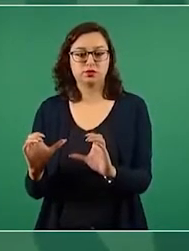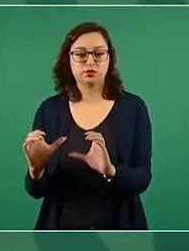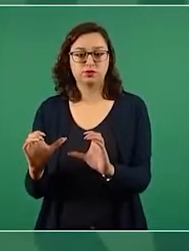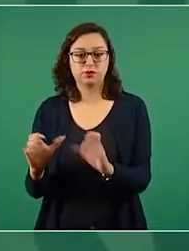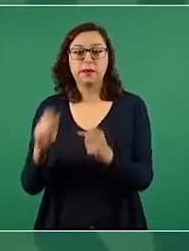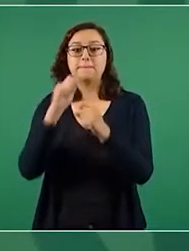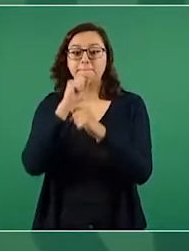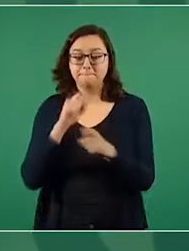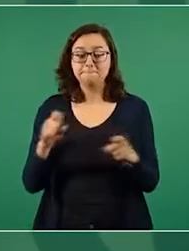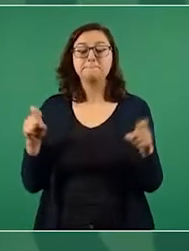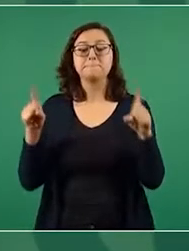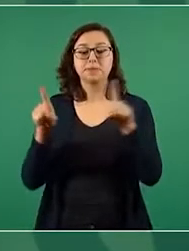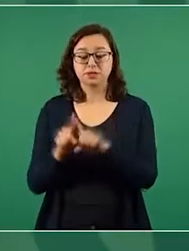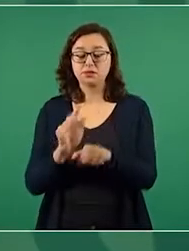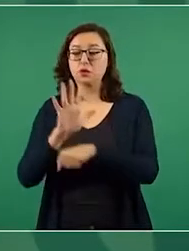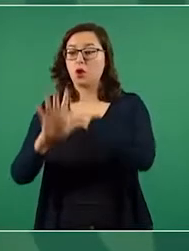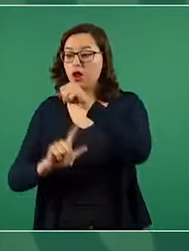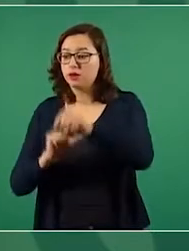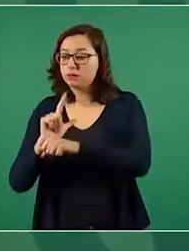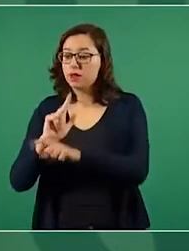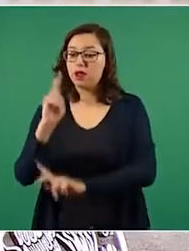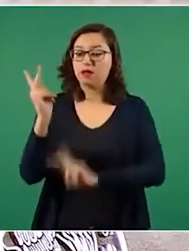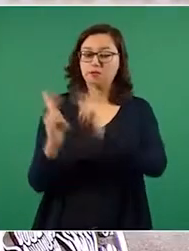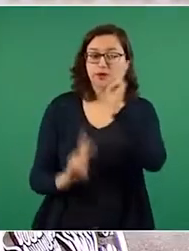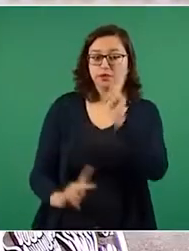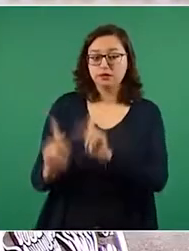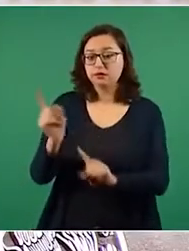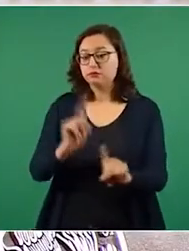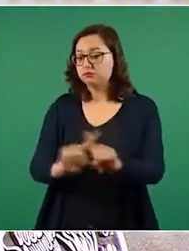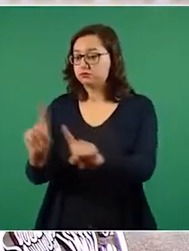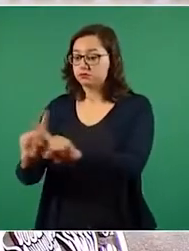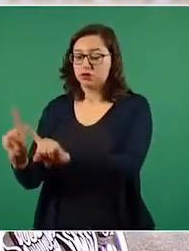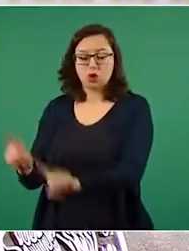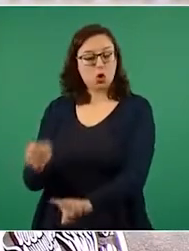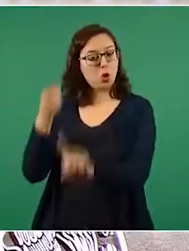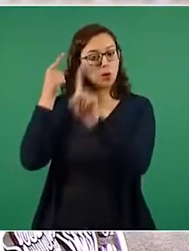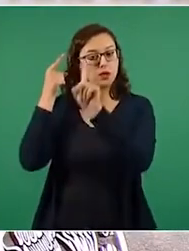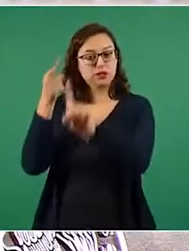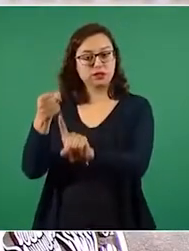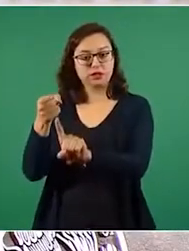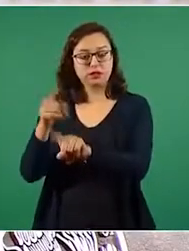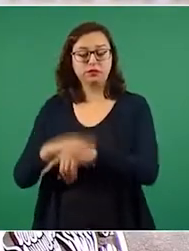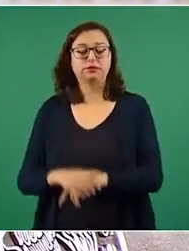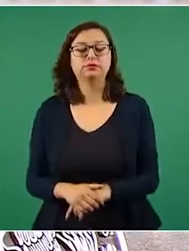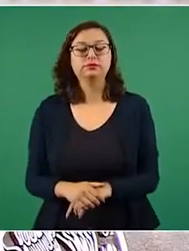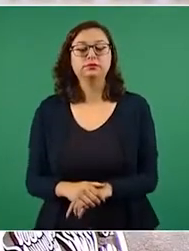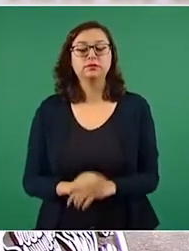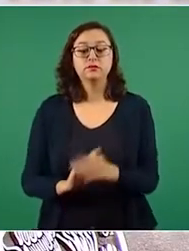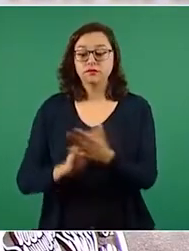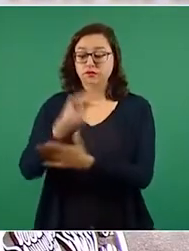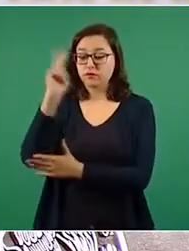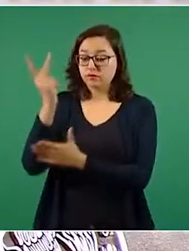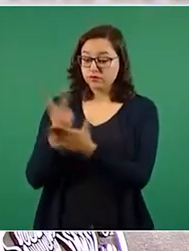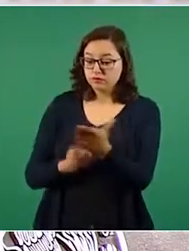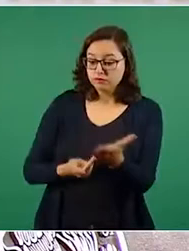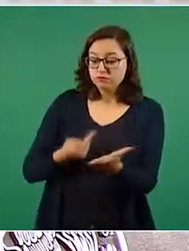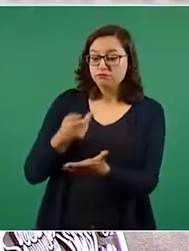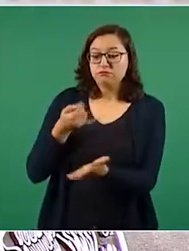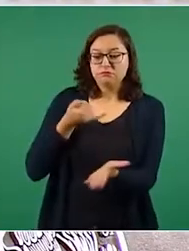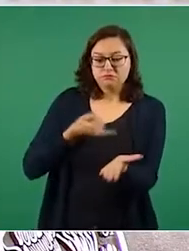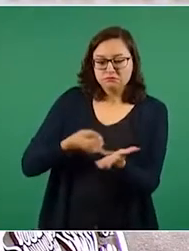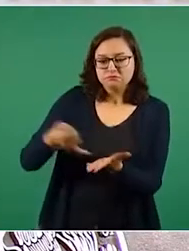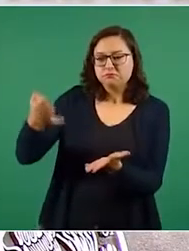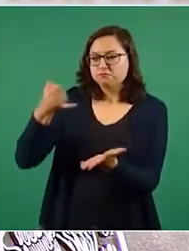y la biodiversidad. Por lo consiguiente, el programa Sembrando Vida en ninguno de sus